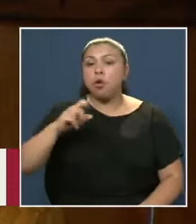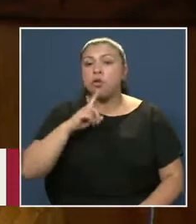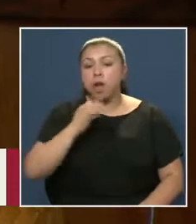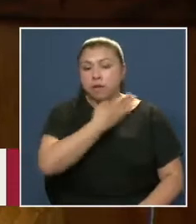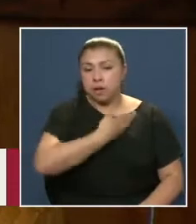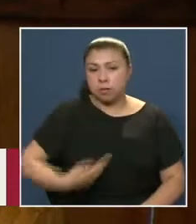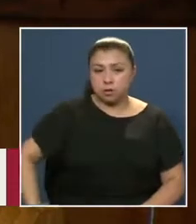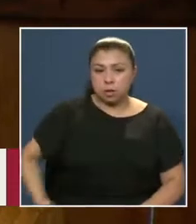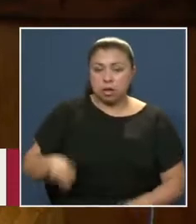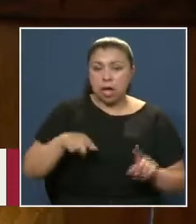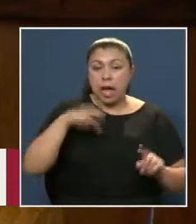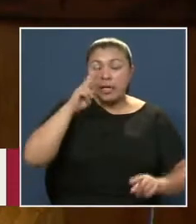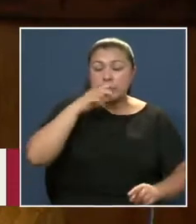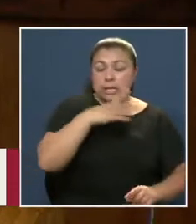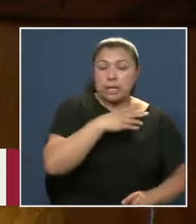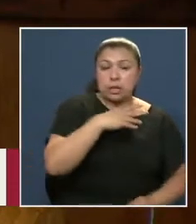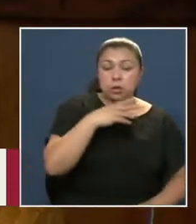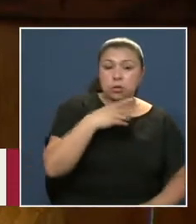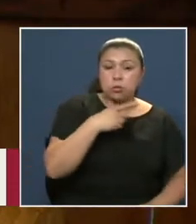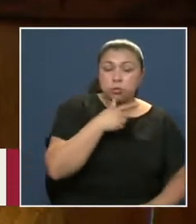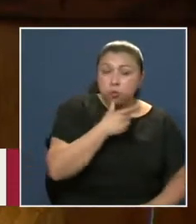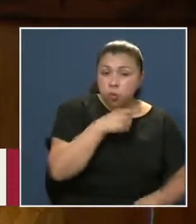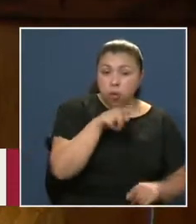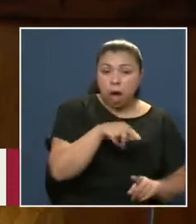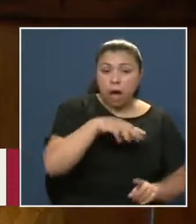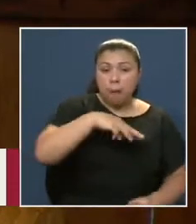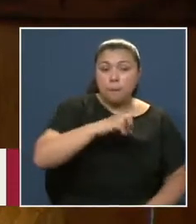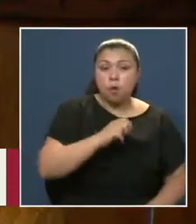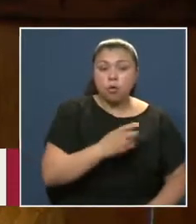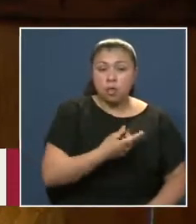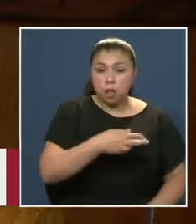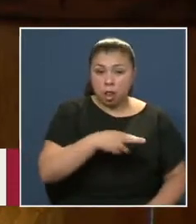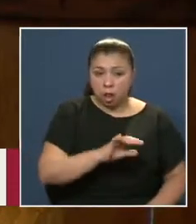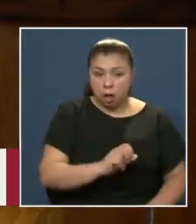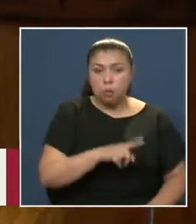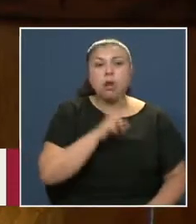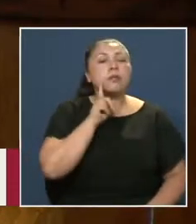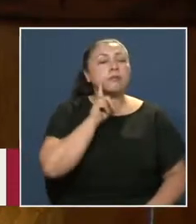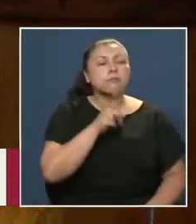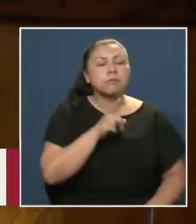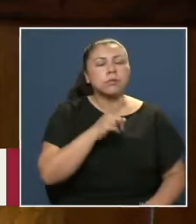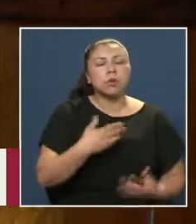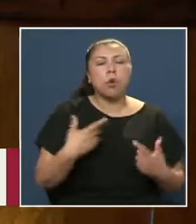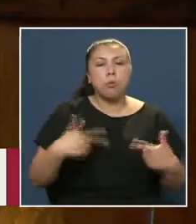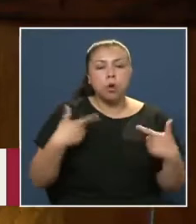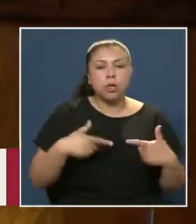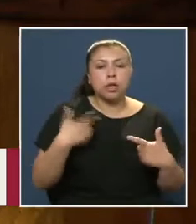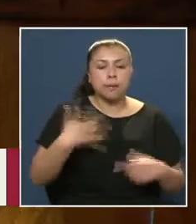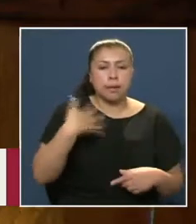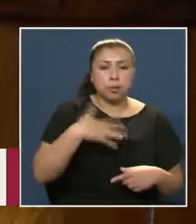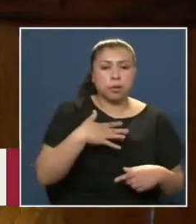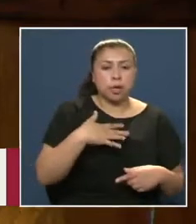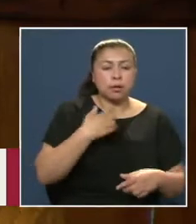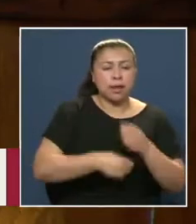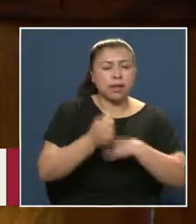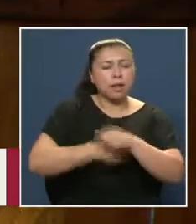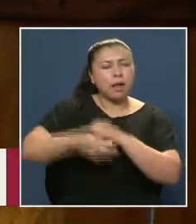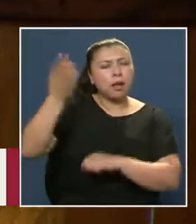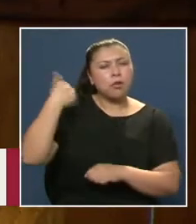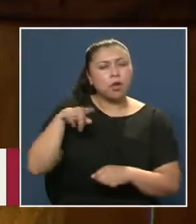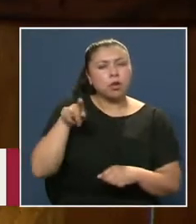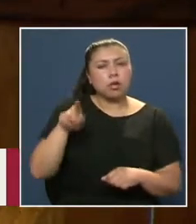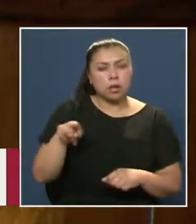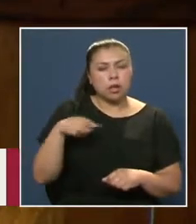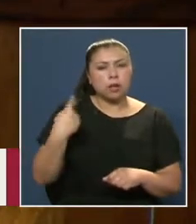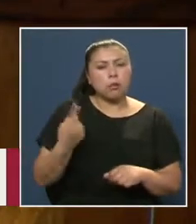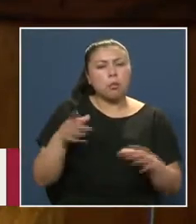No cabe duda Que Juan Luis Madurás Constituye Una de las Personalidades Políticas Más relucientes De su época Que por si